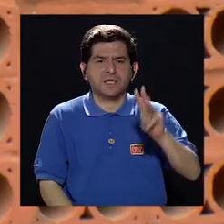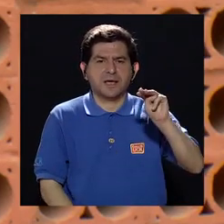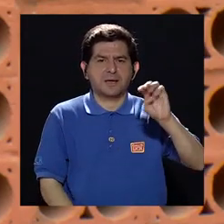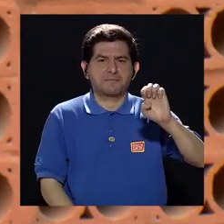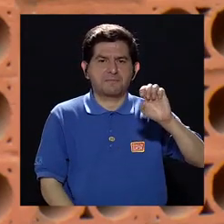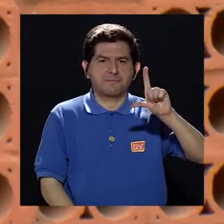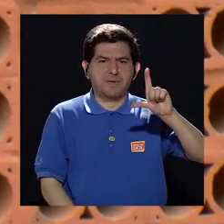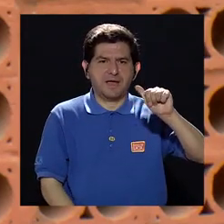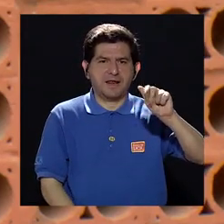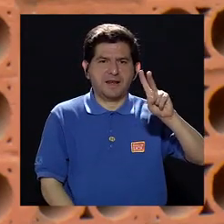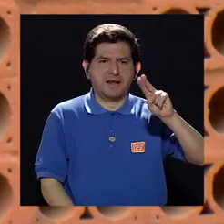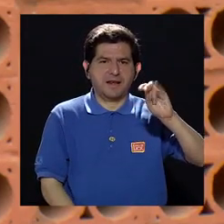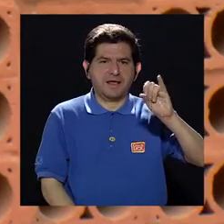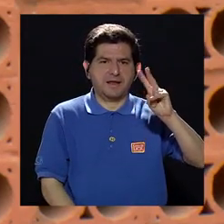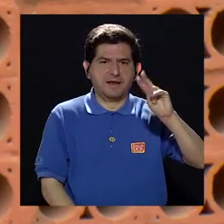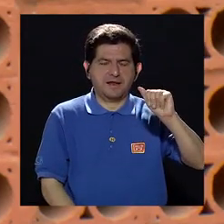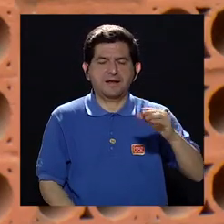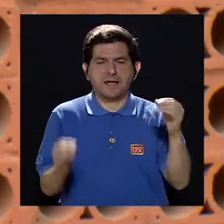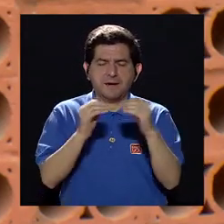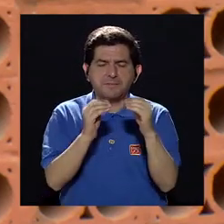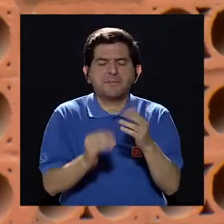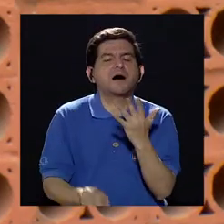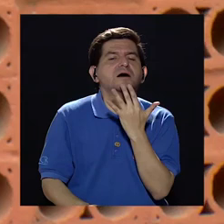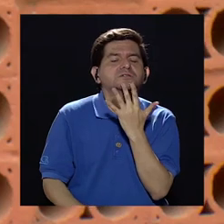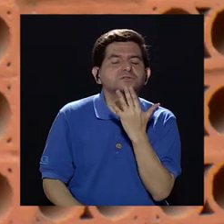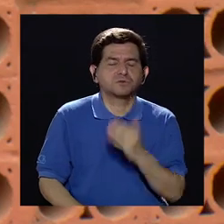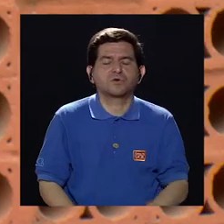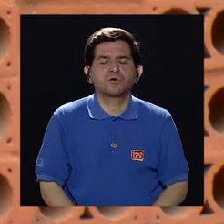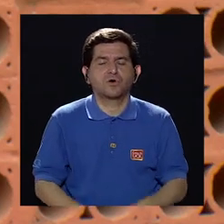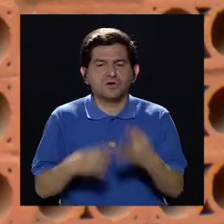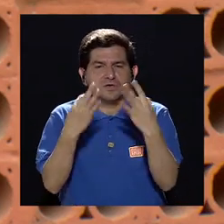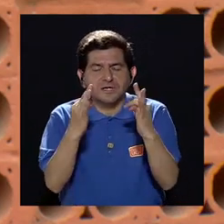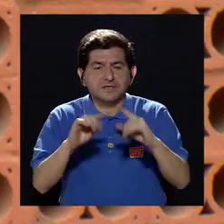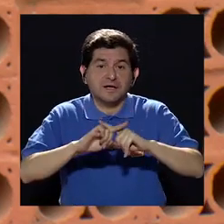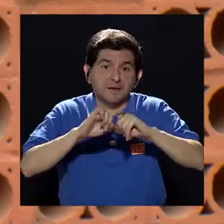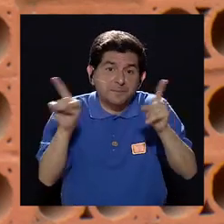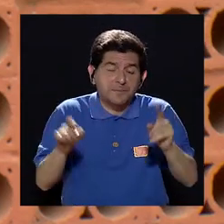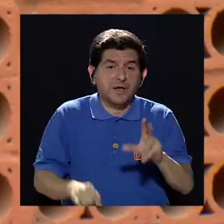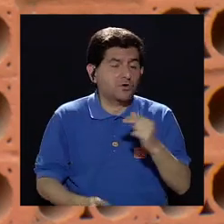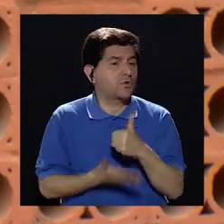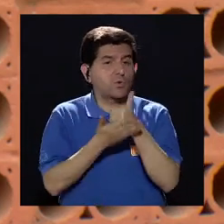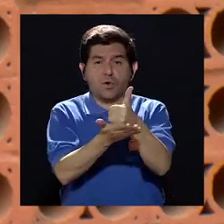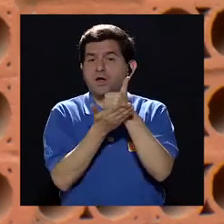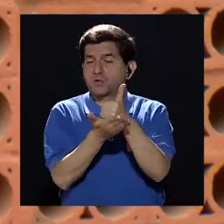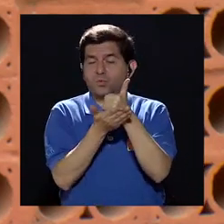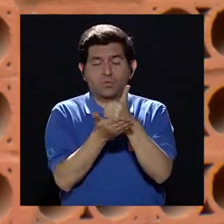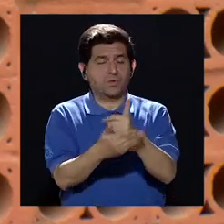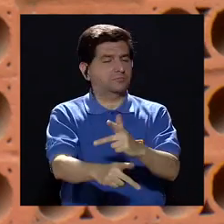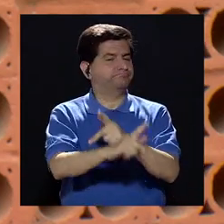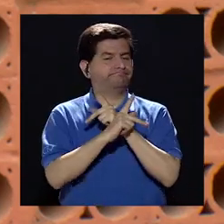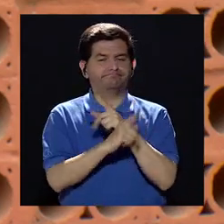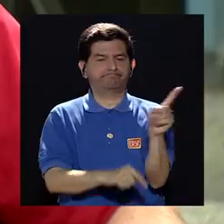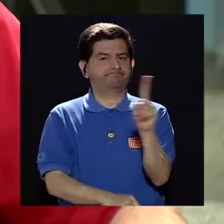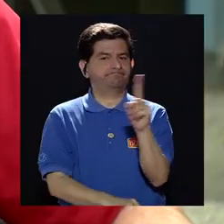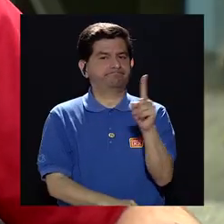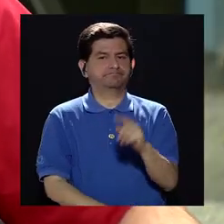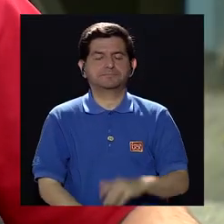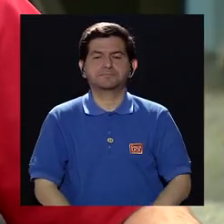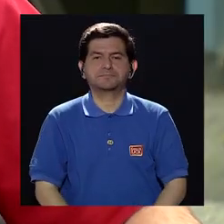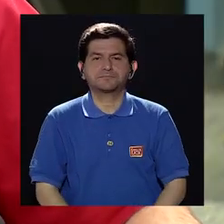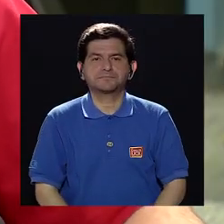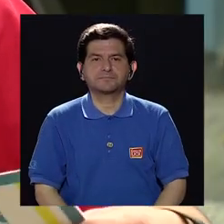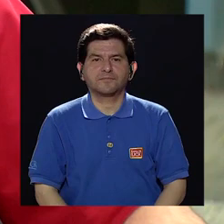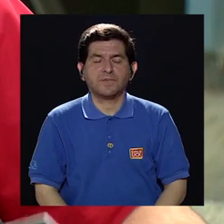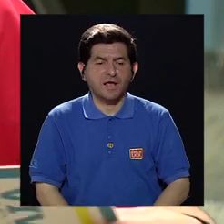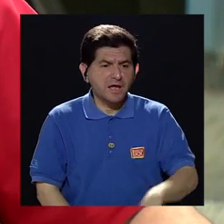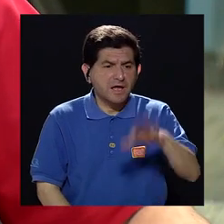de melanina para que tomemos más color, pero no nos está beneficiando en nada en cuanto a protección. Y ahora bien,